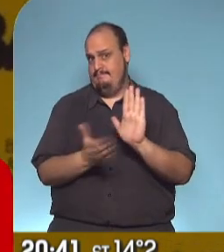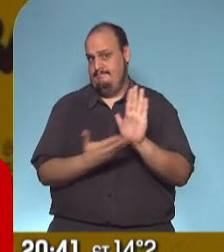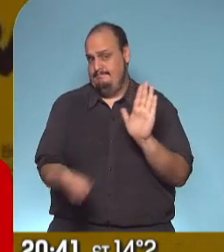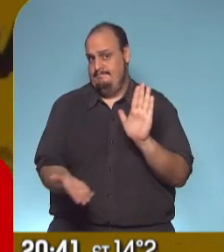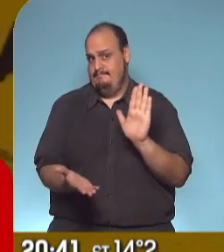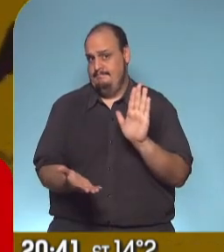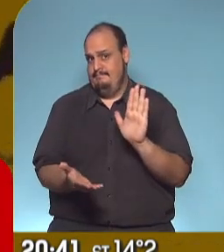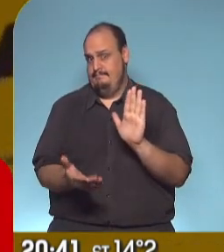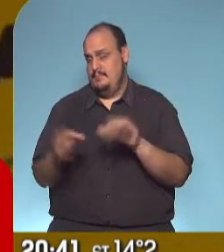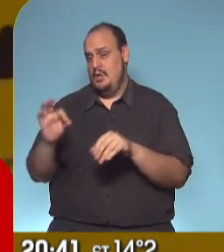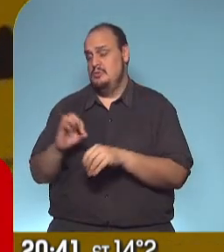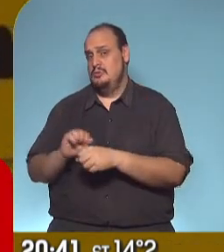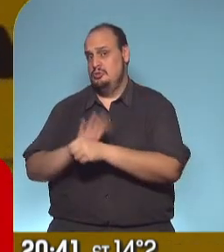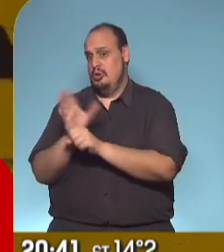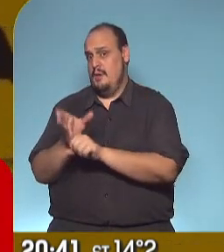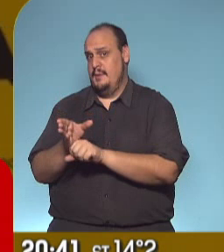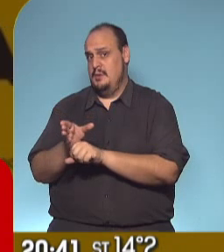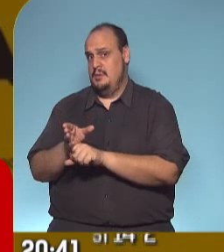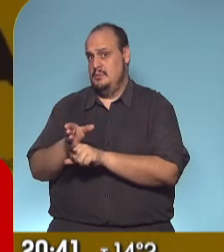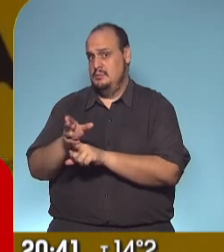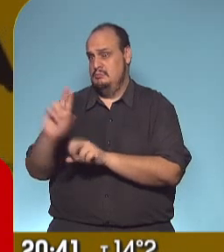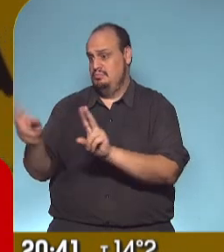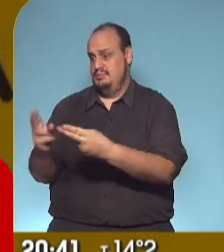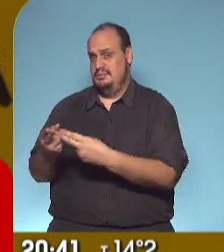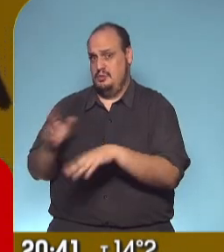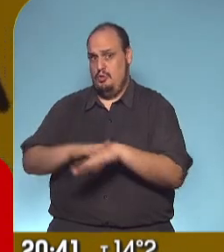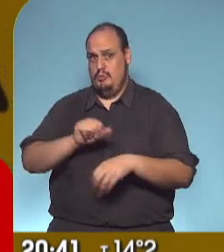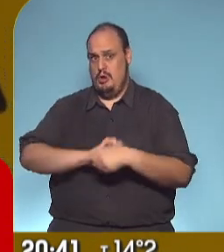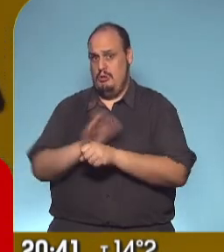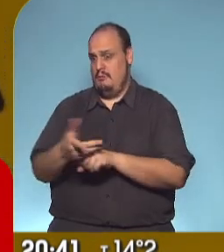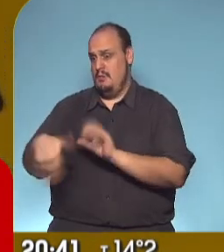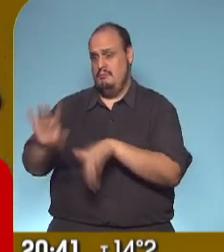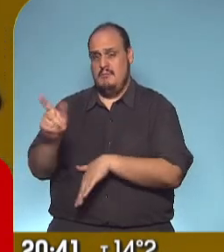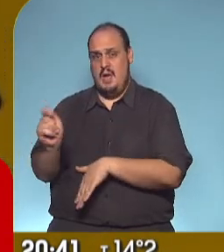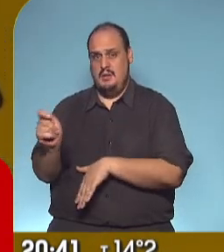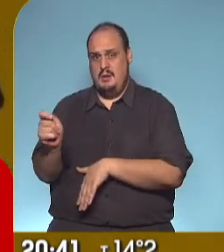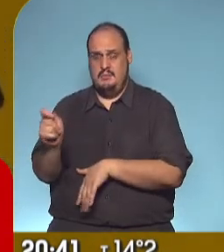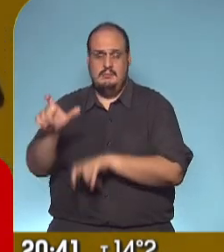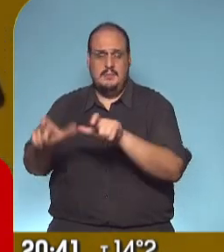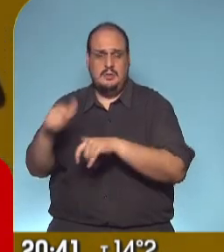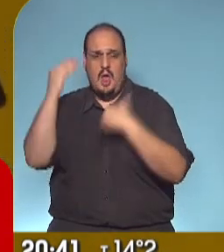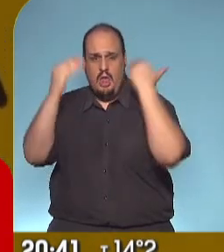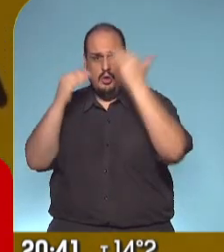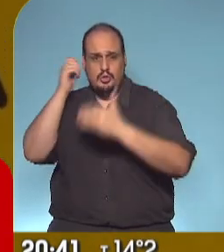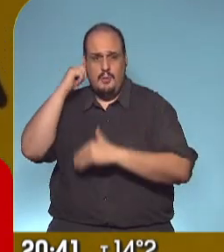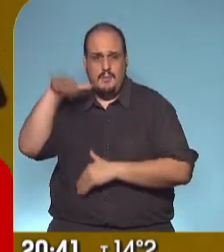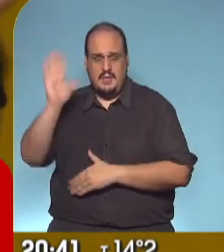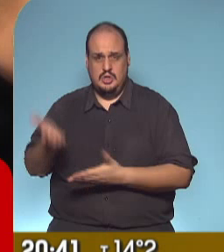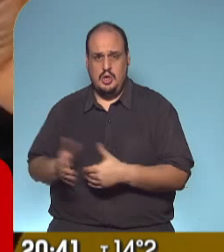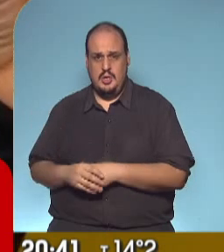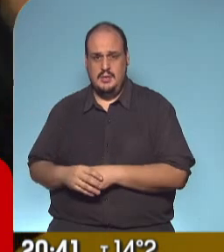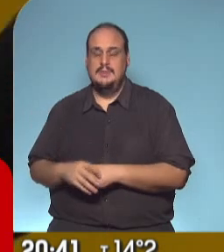a quienes más afectados están por esta enfermedad, en términos de riesgo de vida, son los adultos mayores en su mayoría,